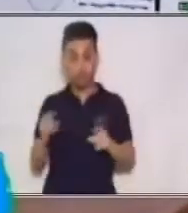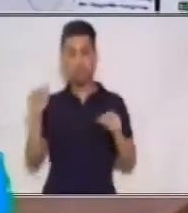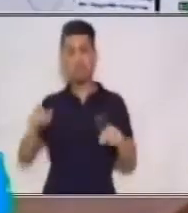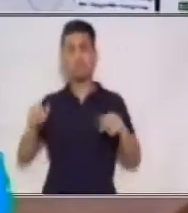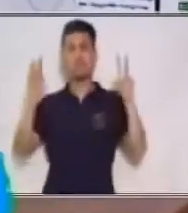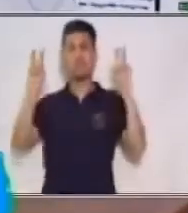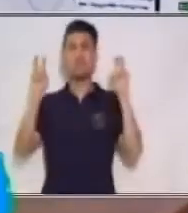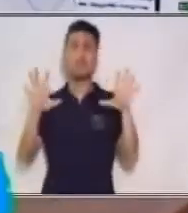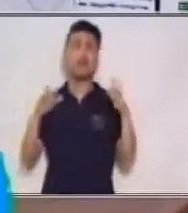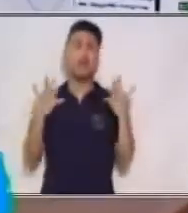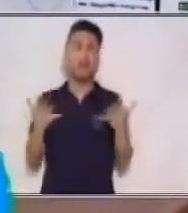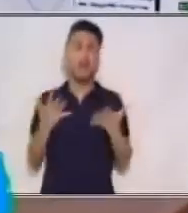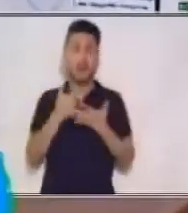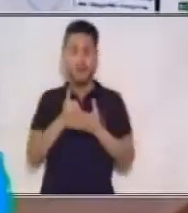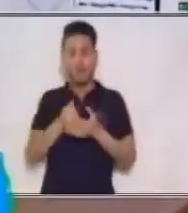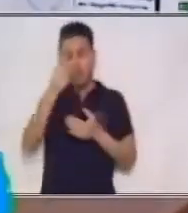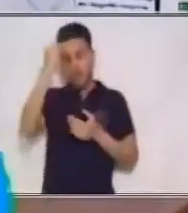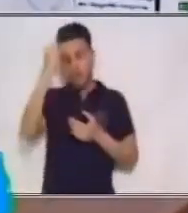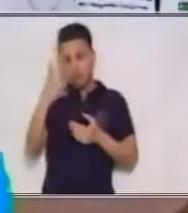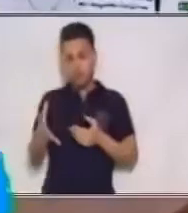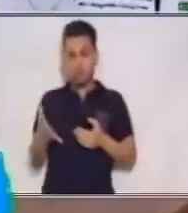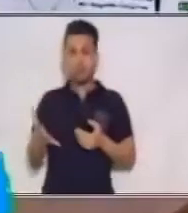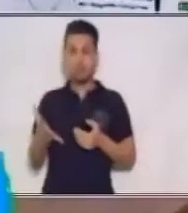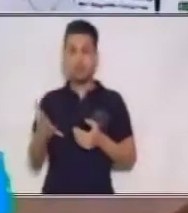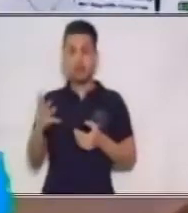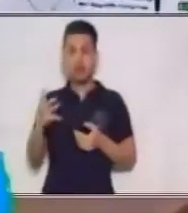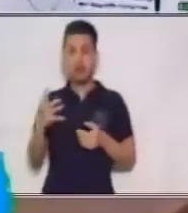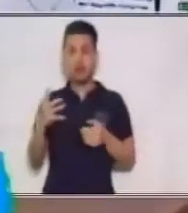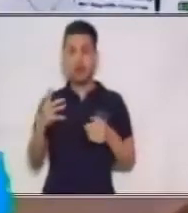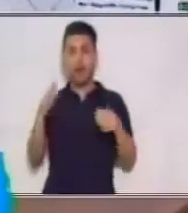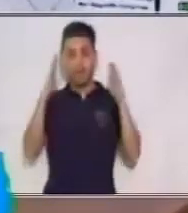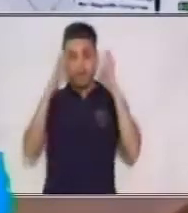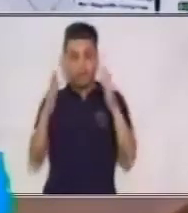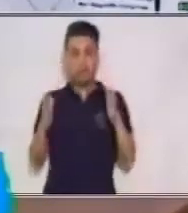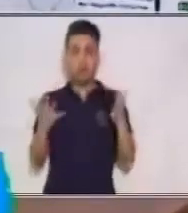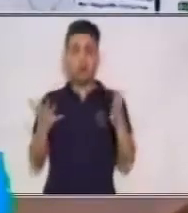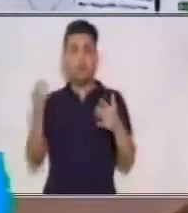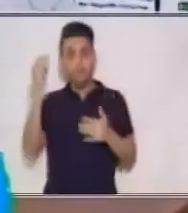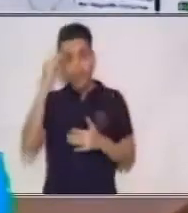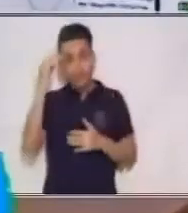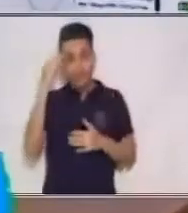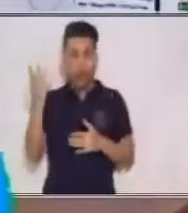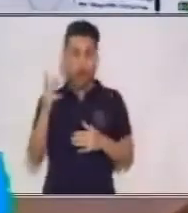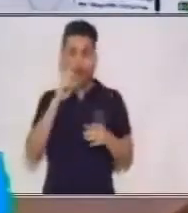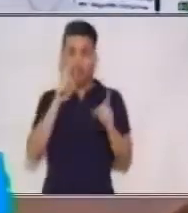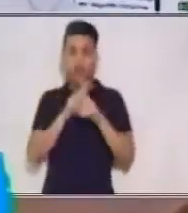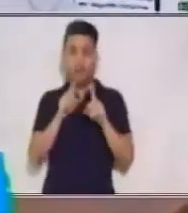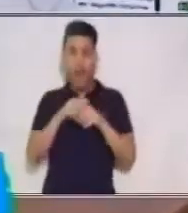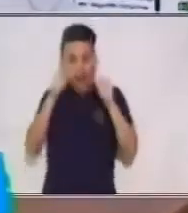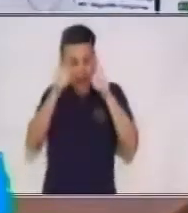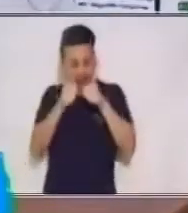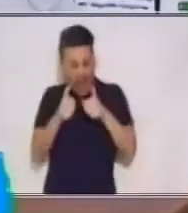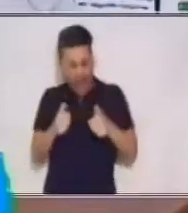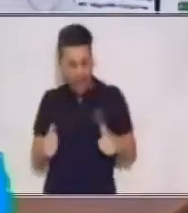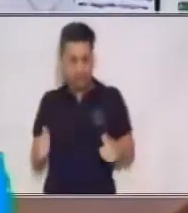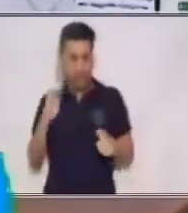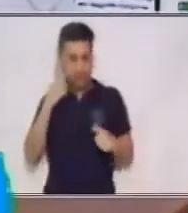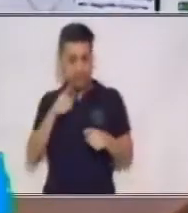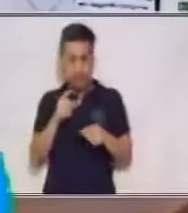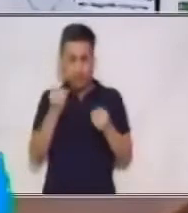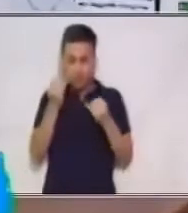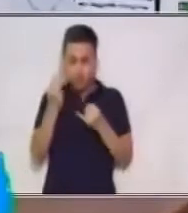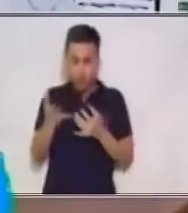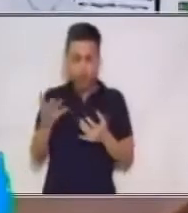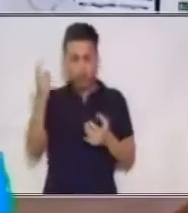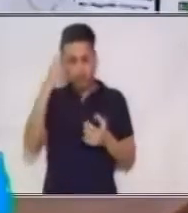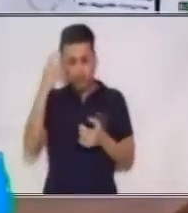les ayudará a ejercitar habilidades y destrezas como la atención, la memoria, el análisis de los datos, el pensamiento